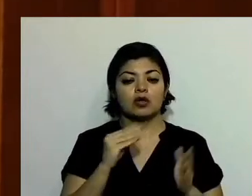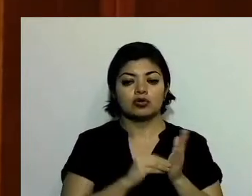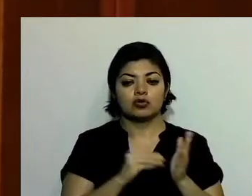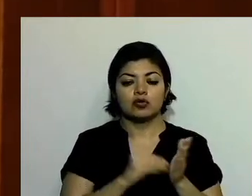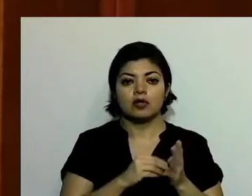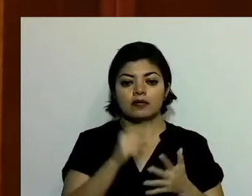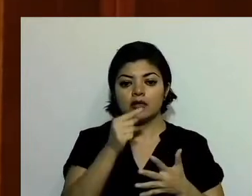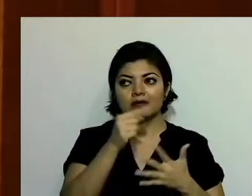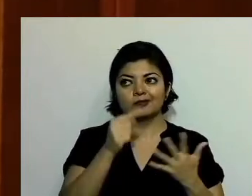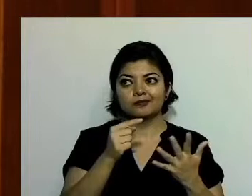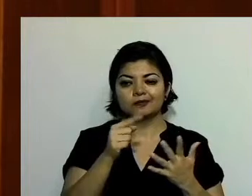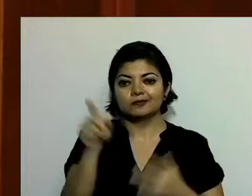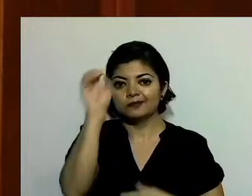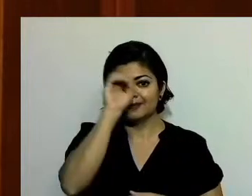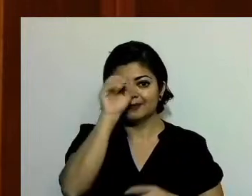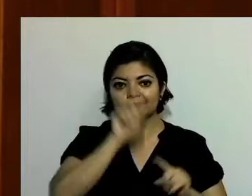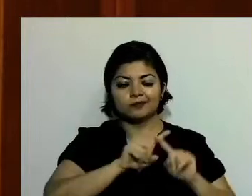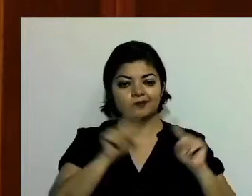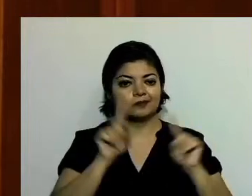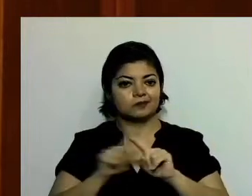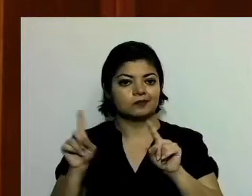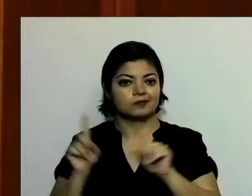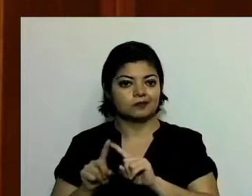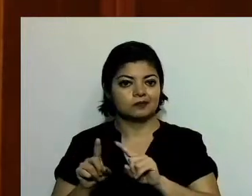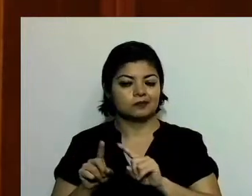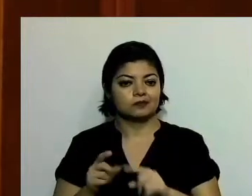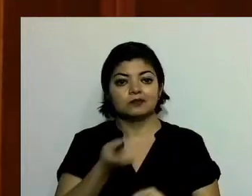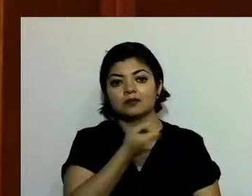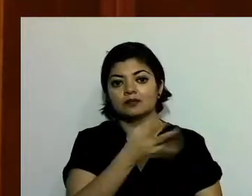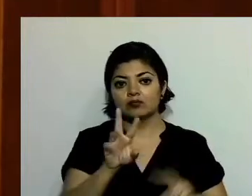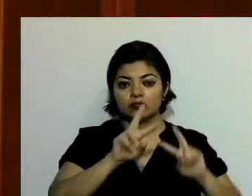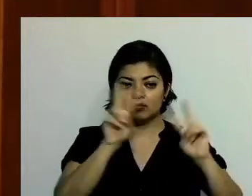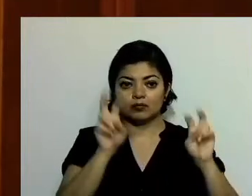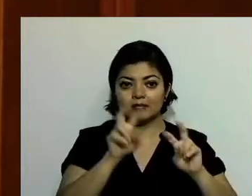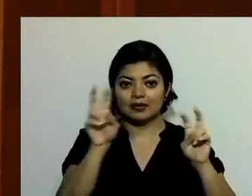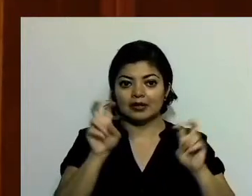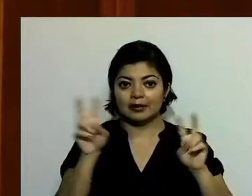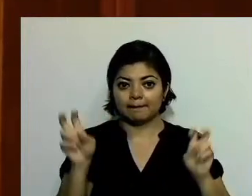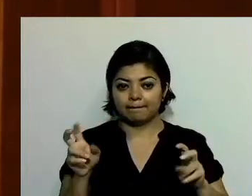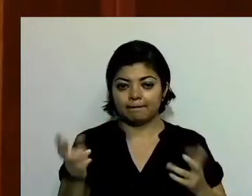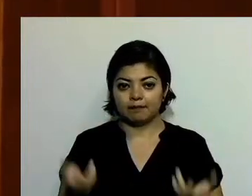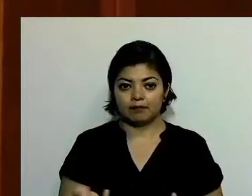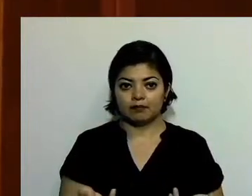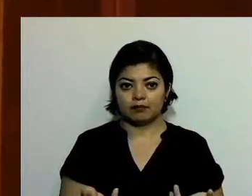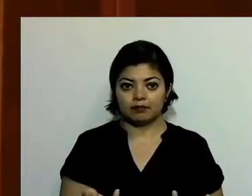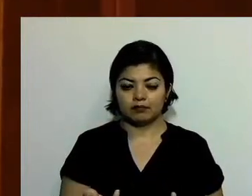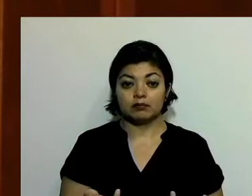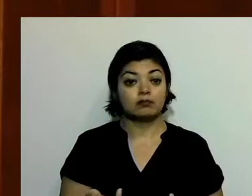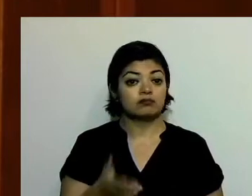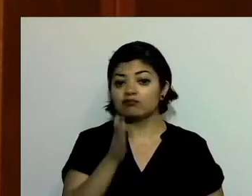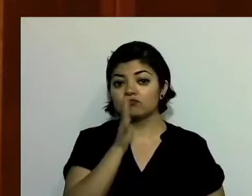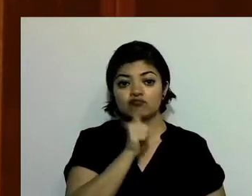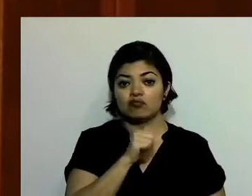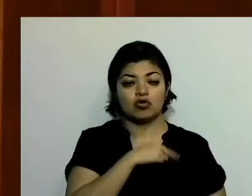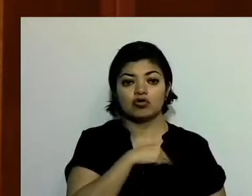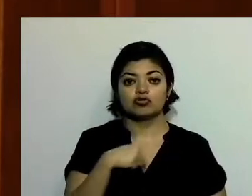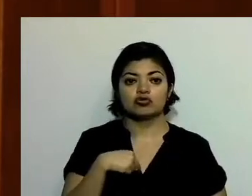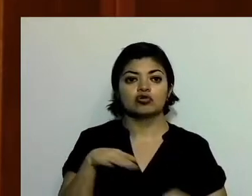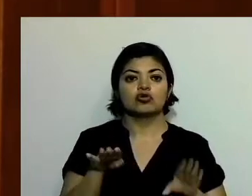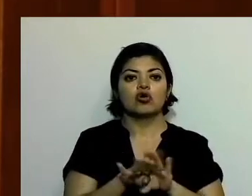encontrados sobre algunos temas controversiales y no podemos nosotros ser